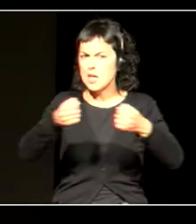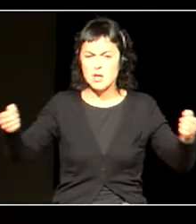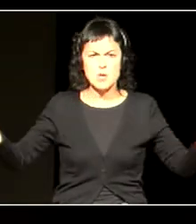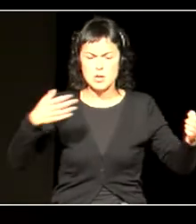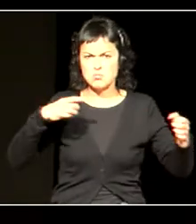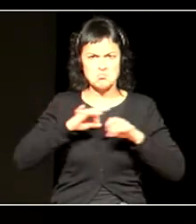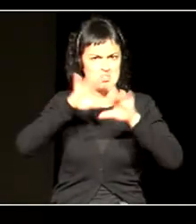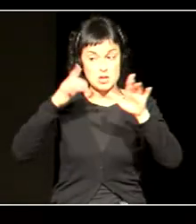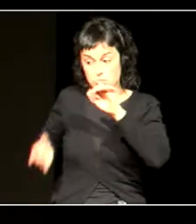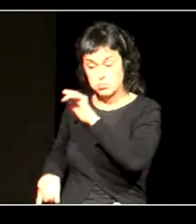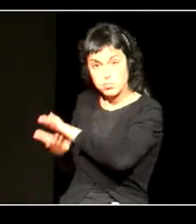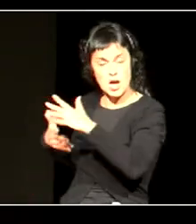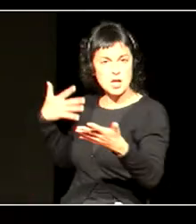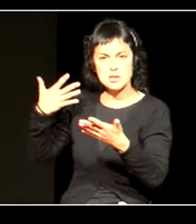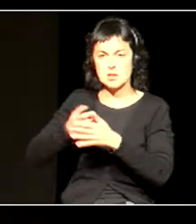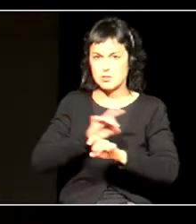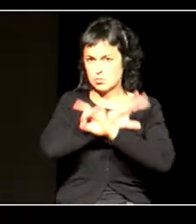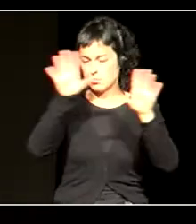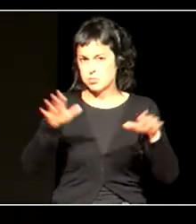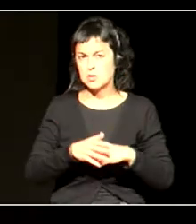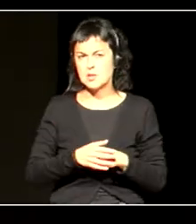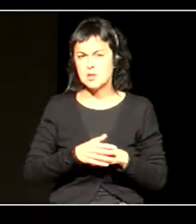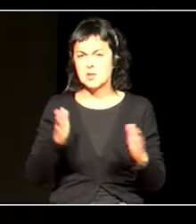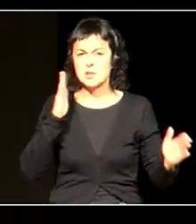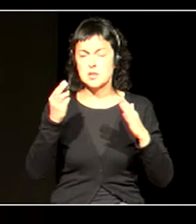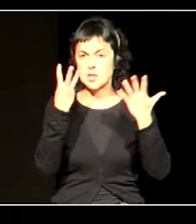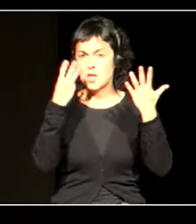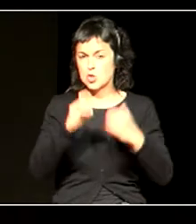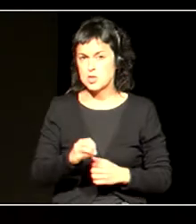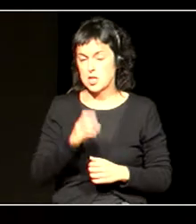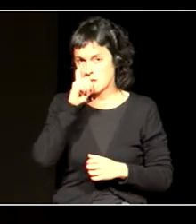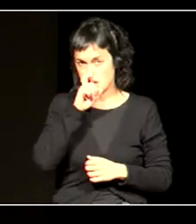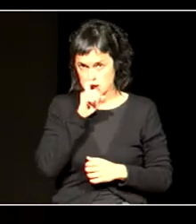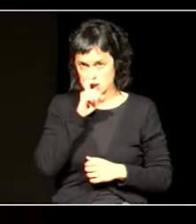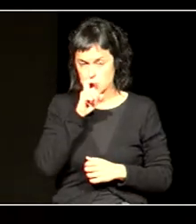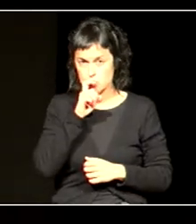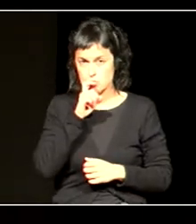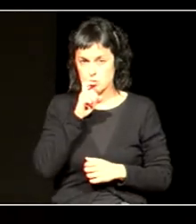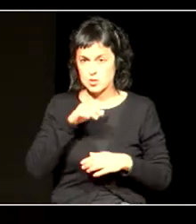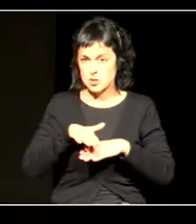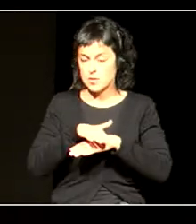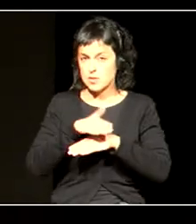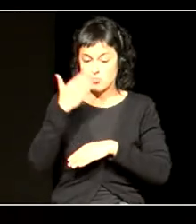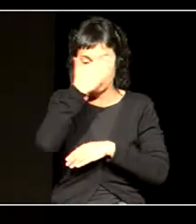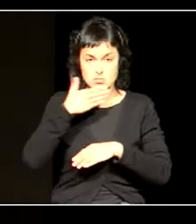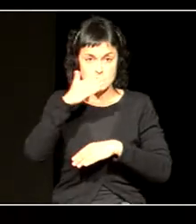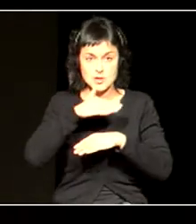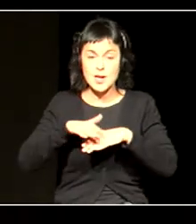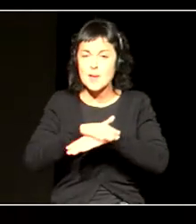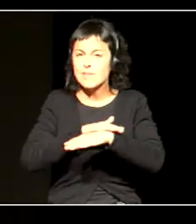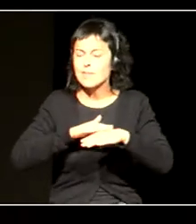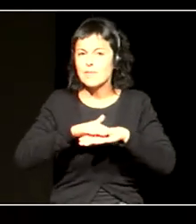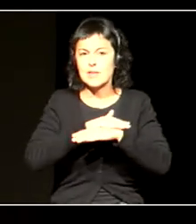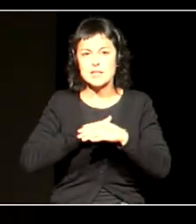sortu zenetik. Larogeta amargarren, amarkadaren asieratik, berdintasuna nean onarritutako eskola bat eraikitzeko,